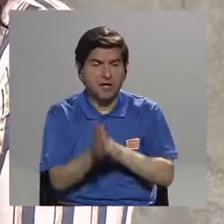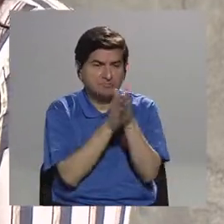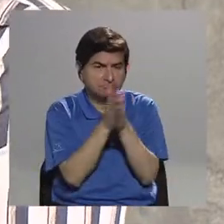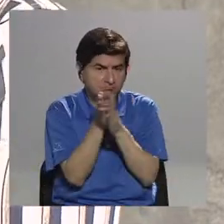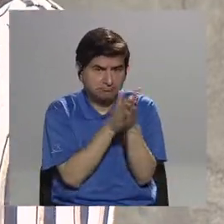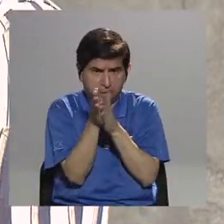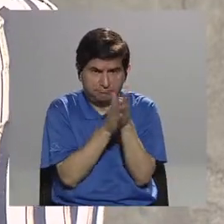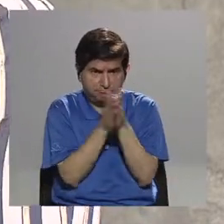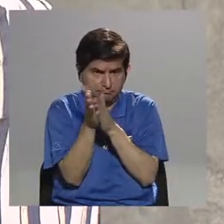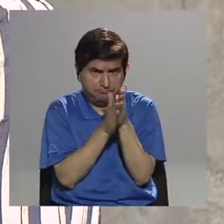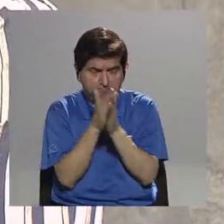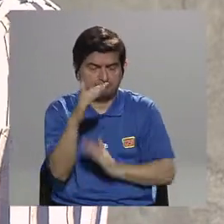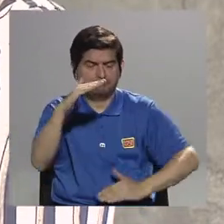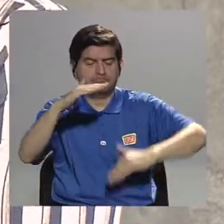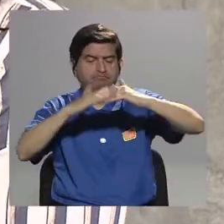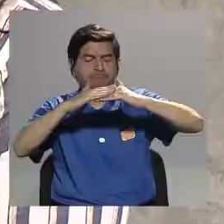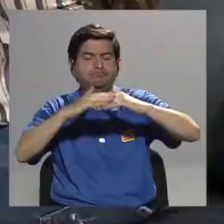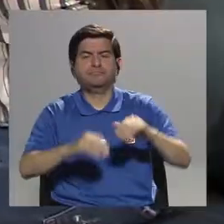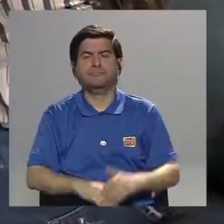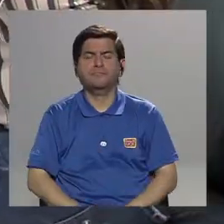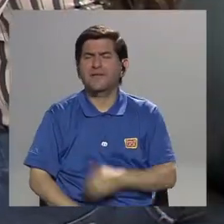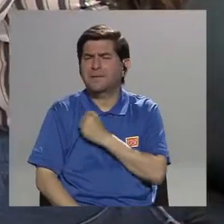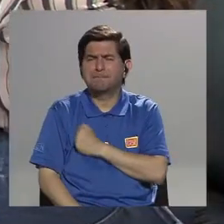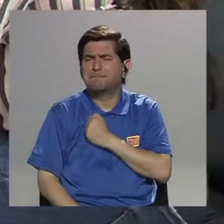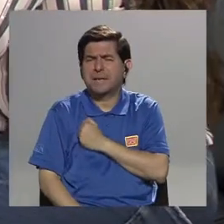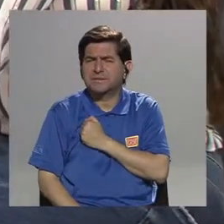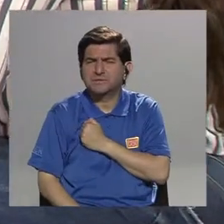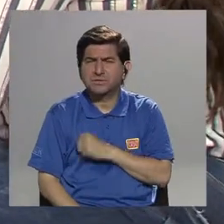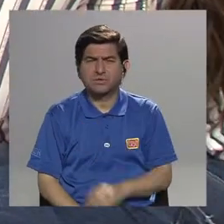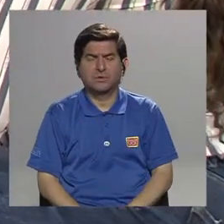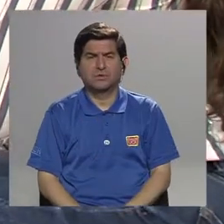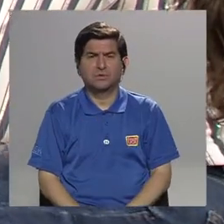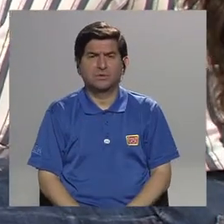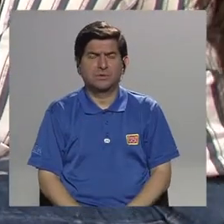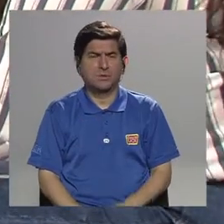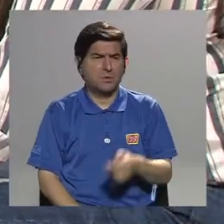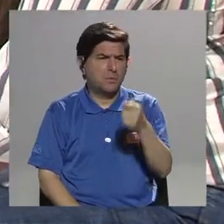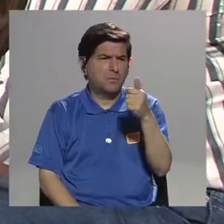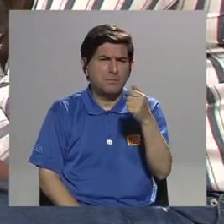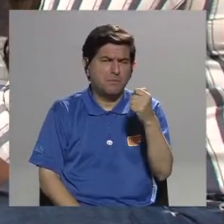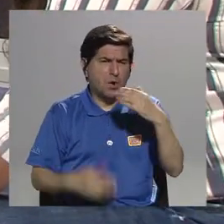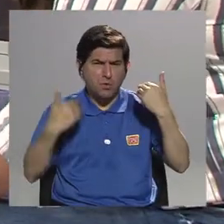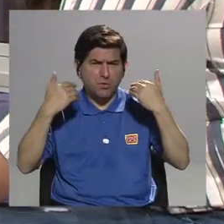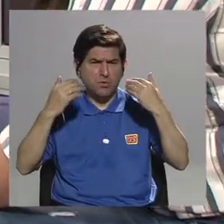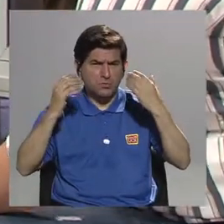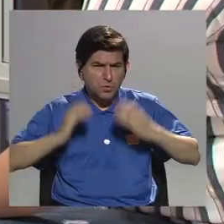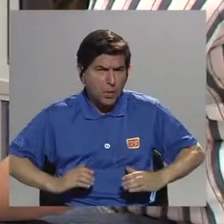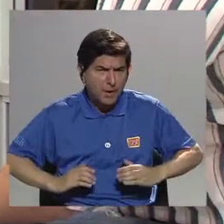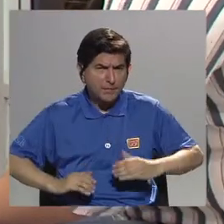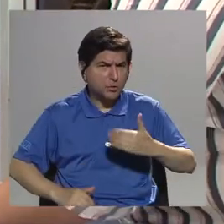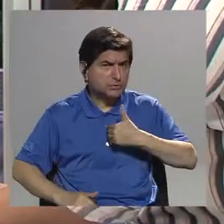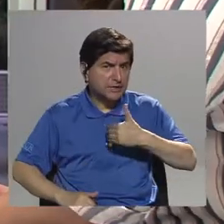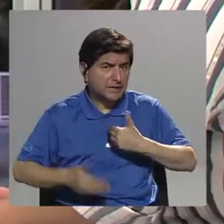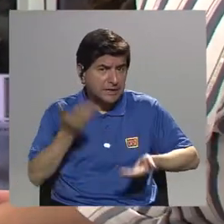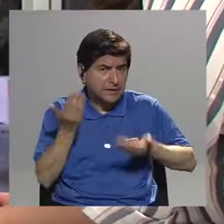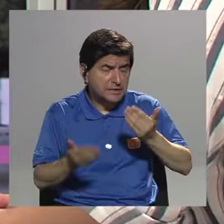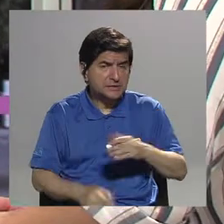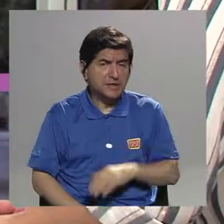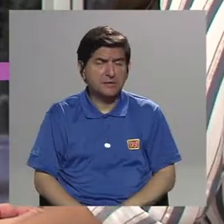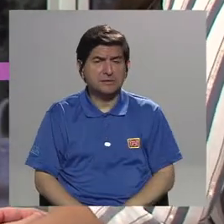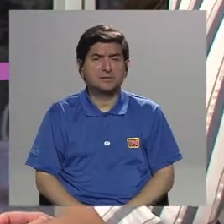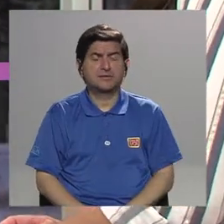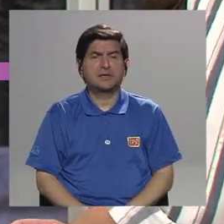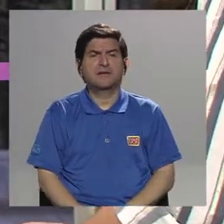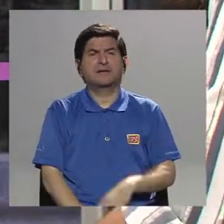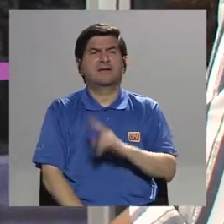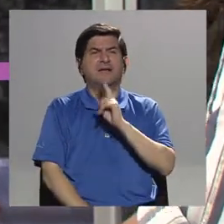Y también, perdón, es porque hay poquitos cuerpos, entonces, ¿tienen que ser 10 estudiantes o podrían ser? Realmente, esto es una muy